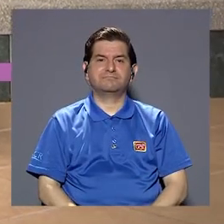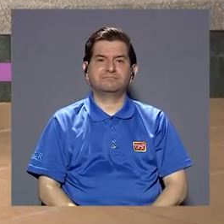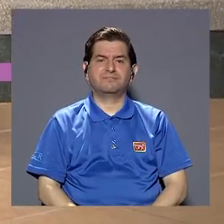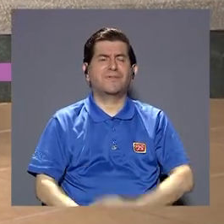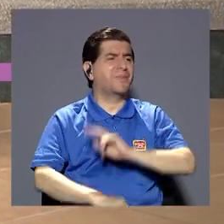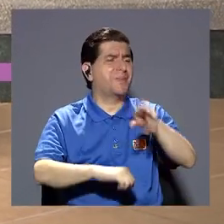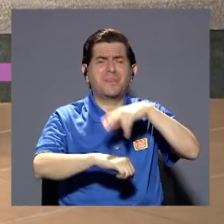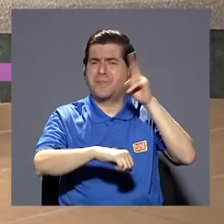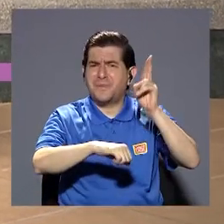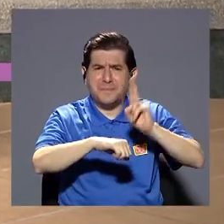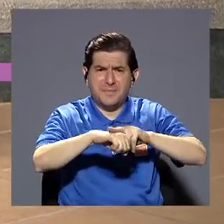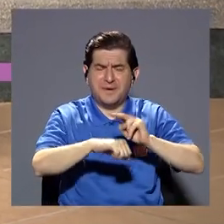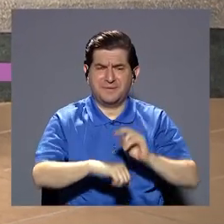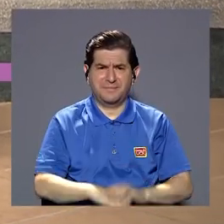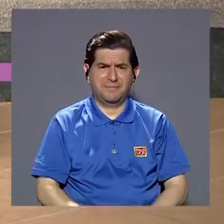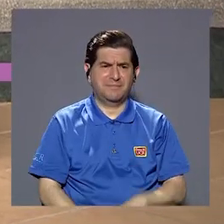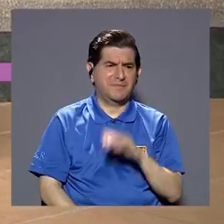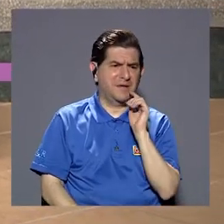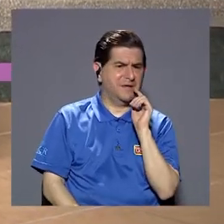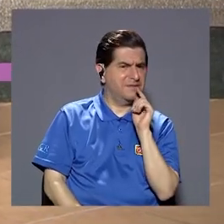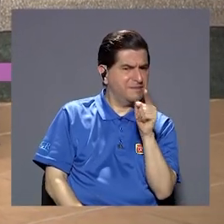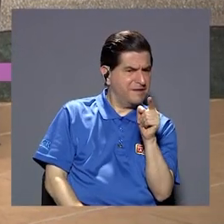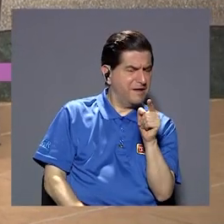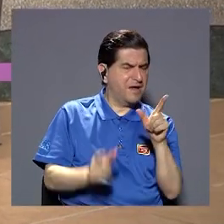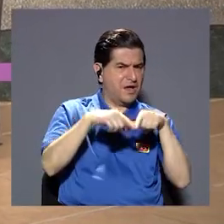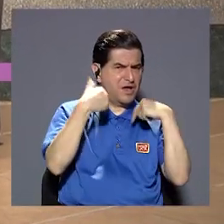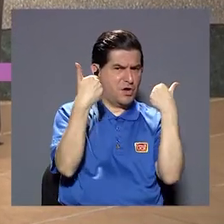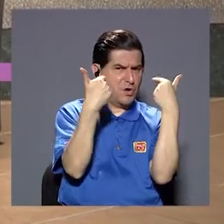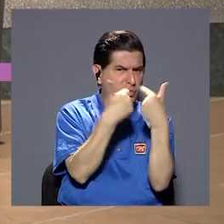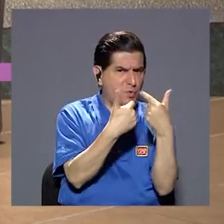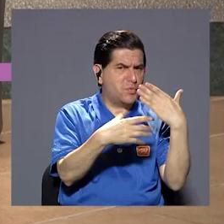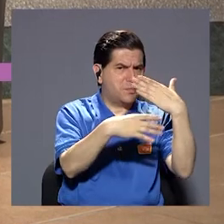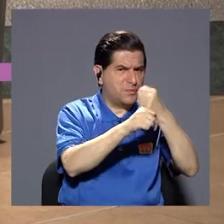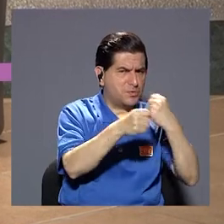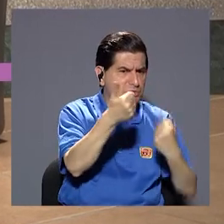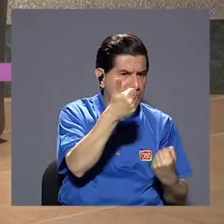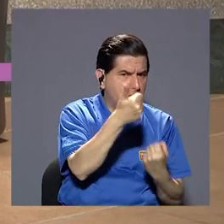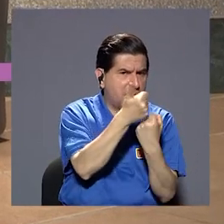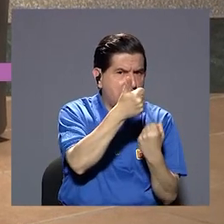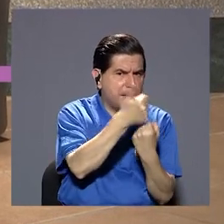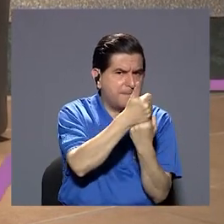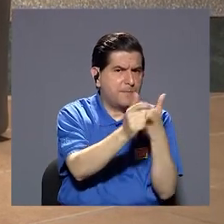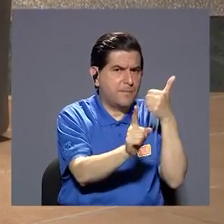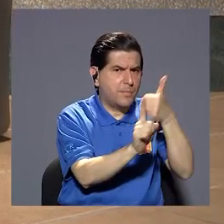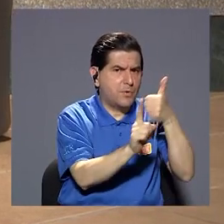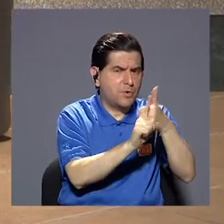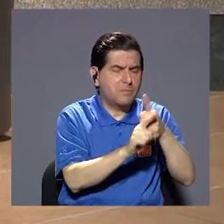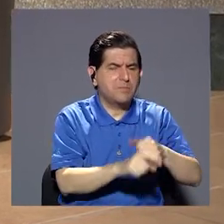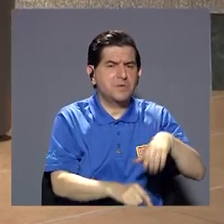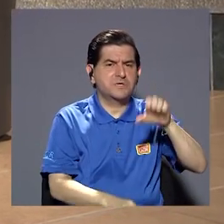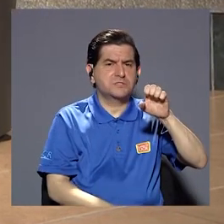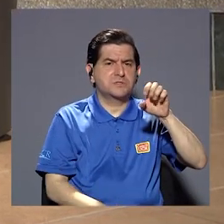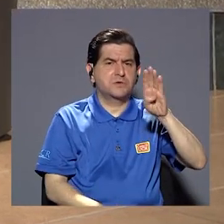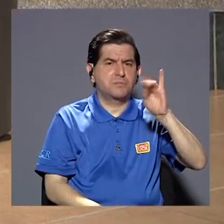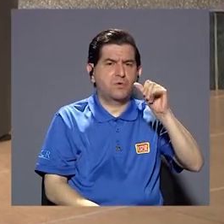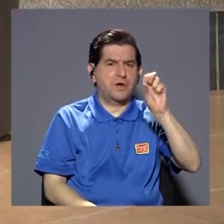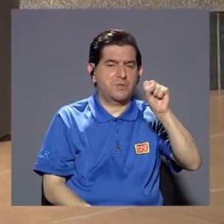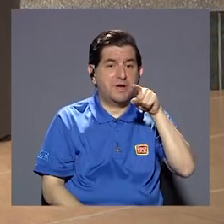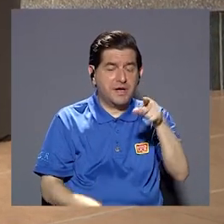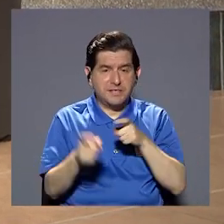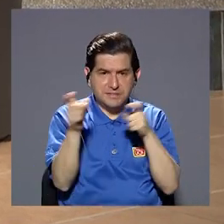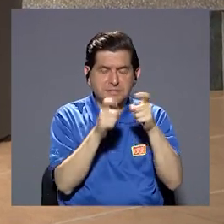conversábamos bueno antes acerca de todas estas actividades que ustedes hacen en la comunidad y este normalmente son